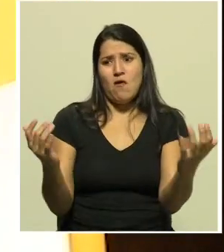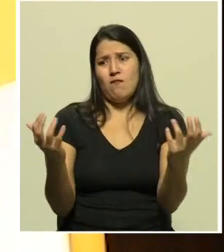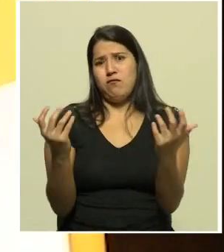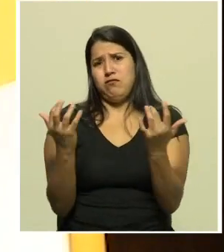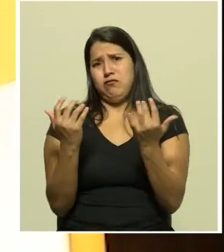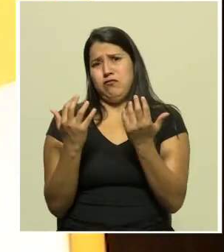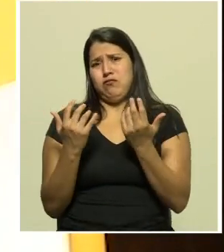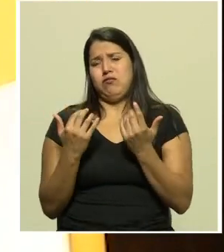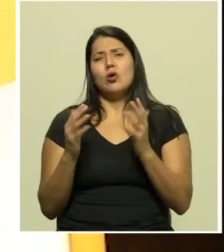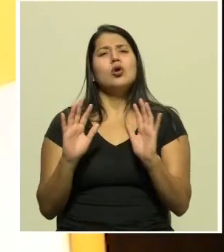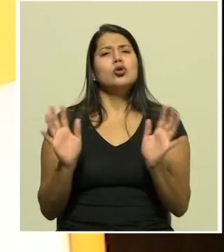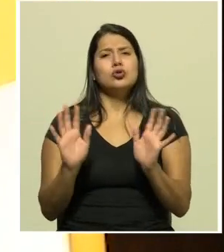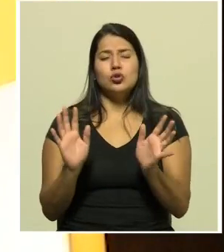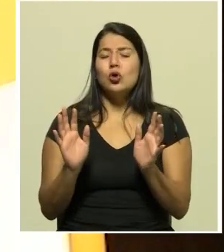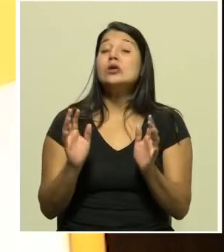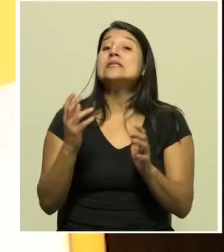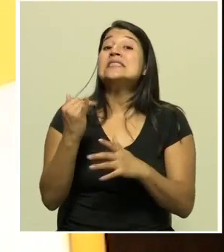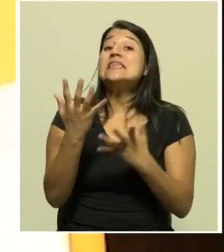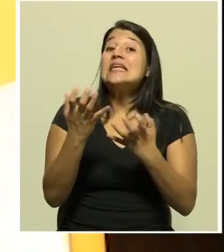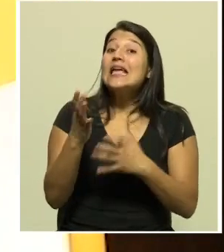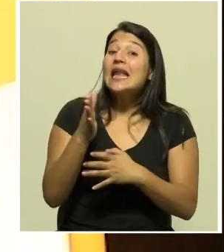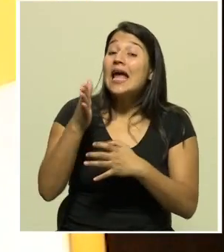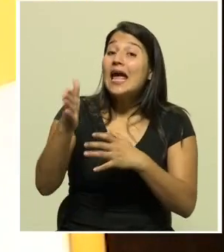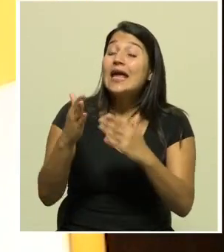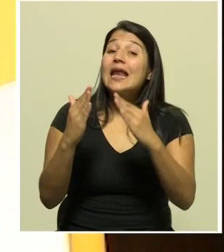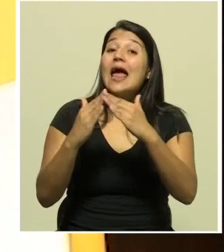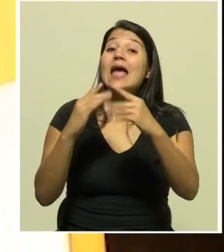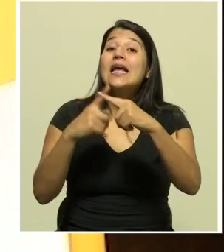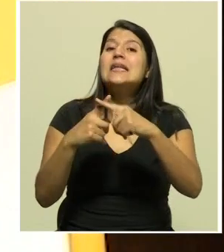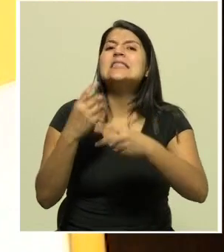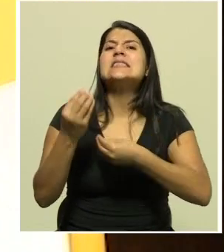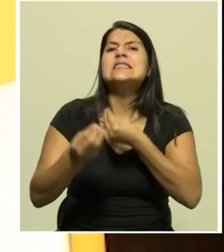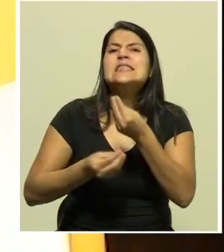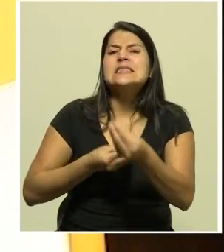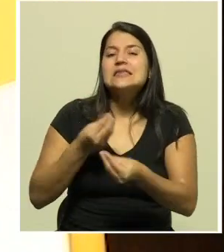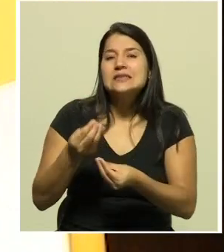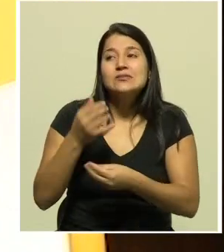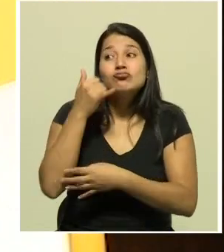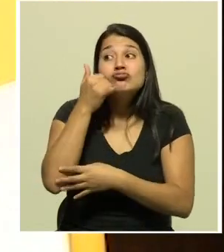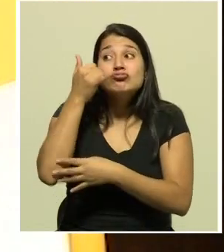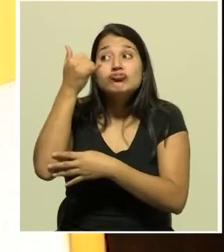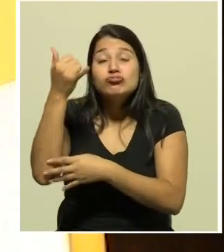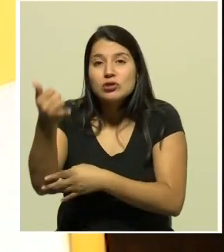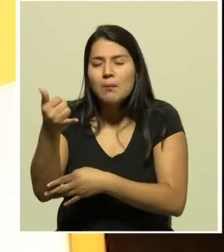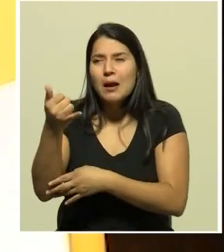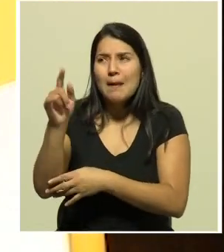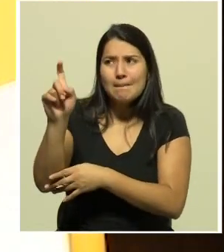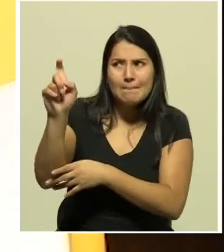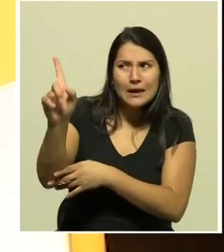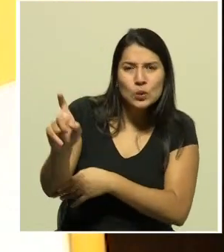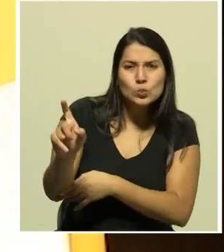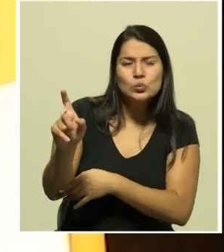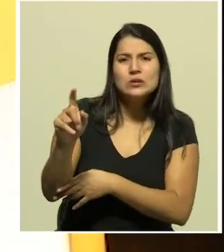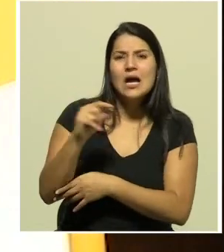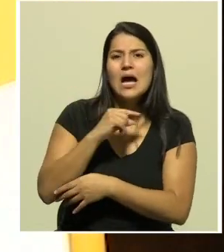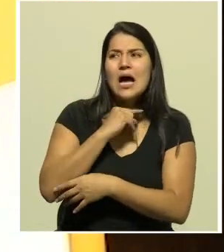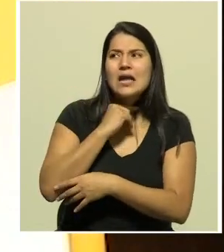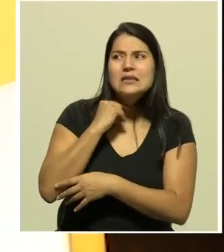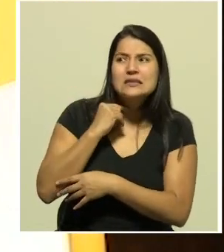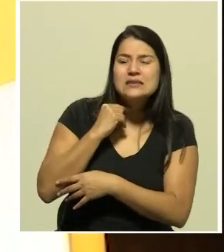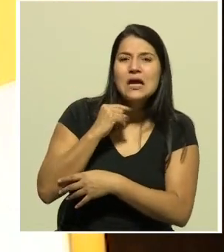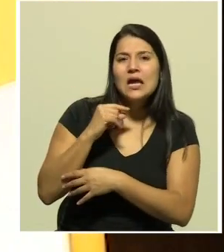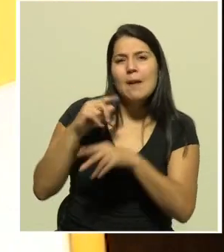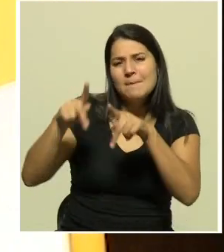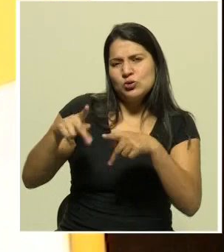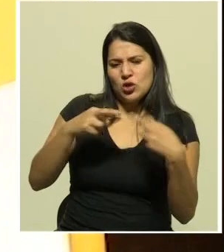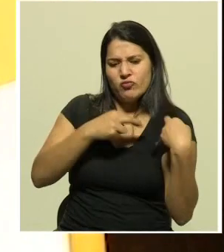deben de llamar a su parroquia o comentarle al párroco cuál es el número de WhatsApp o